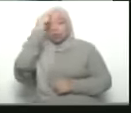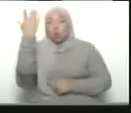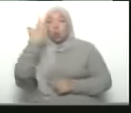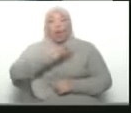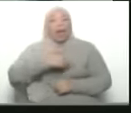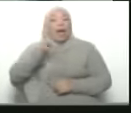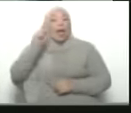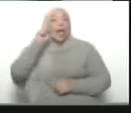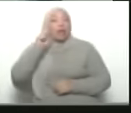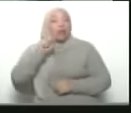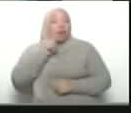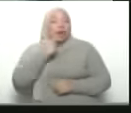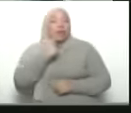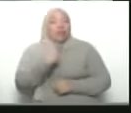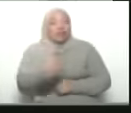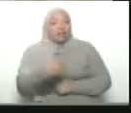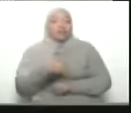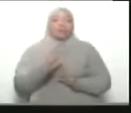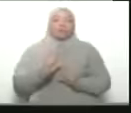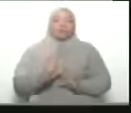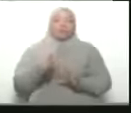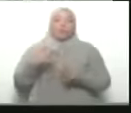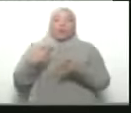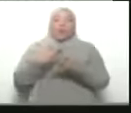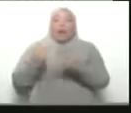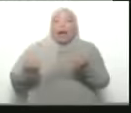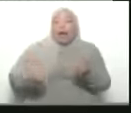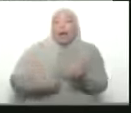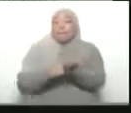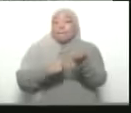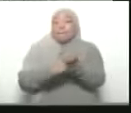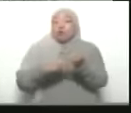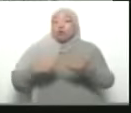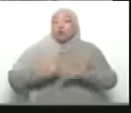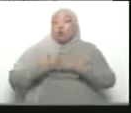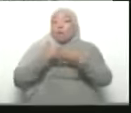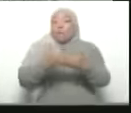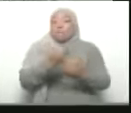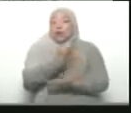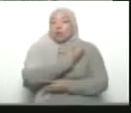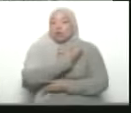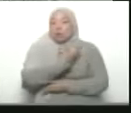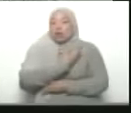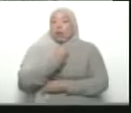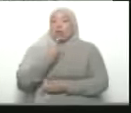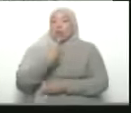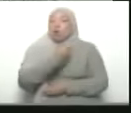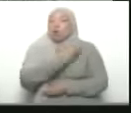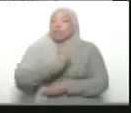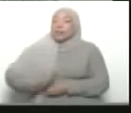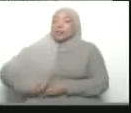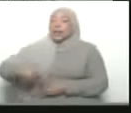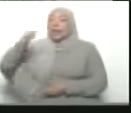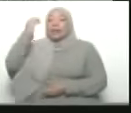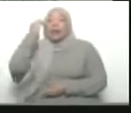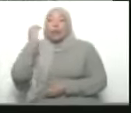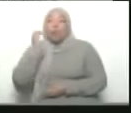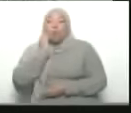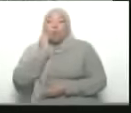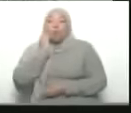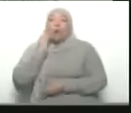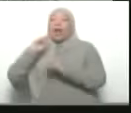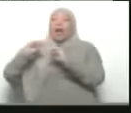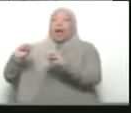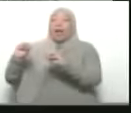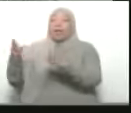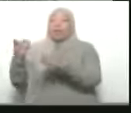material para brindar apoyo humanitario a la población de la franja de Gaza así lo dijo Recep Tayyip Erdogan y ha instado este lunes a Hamas